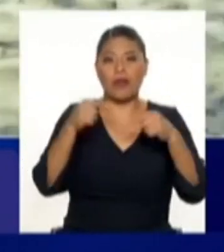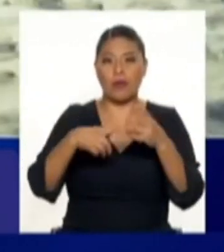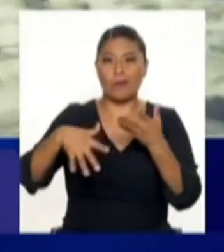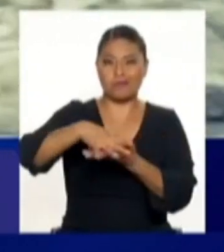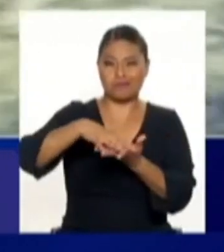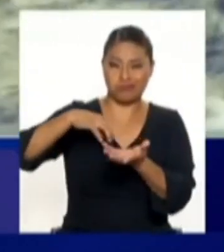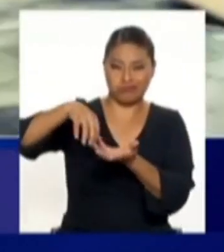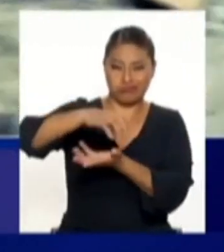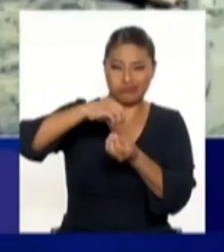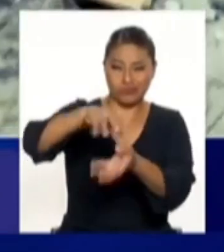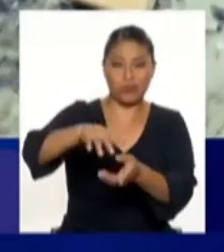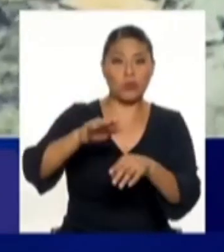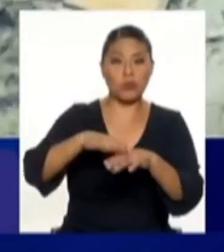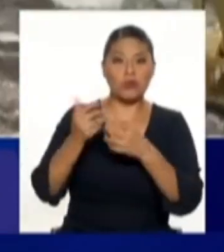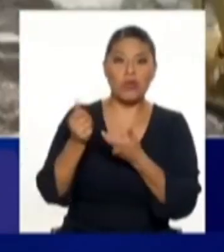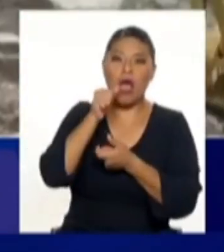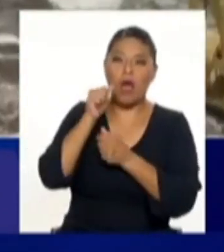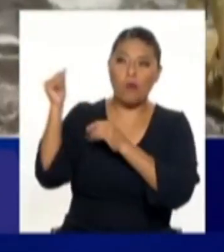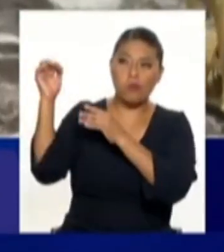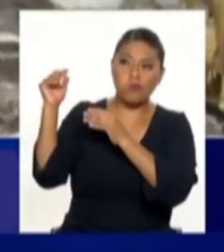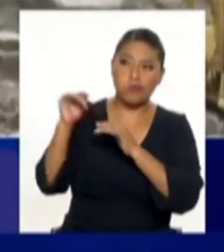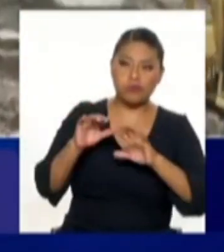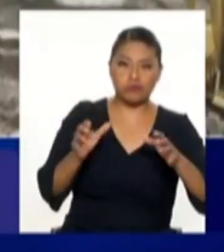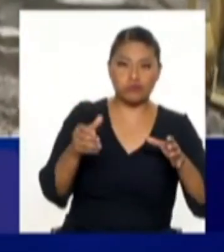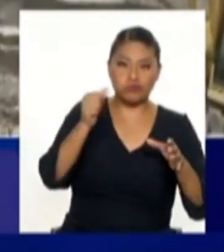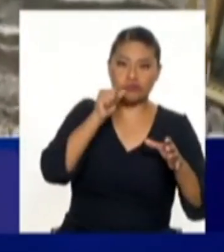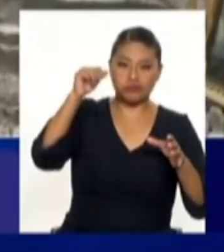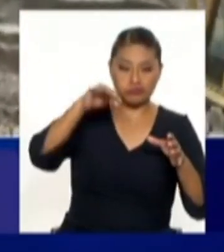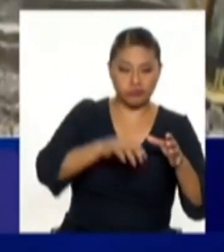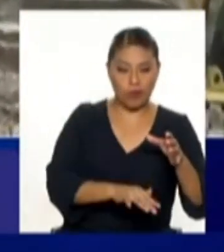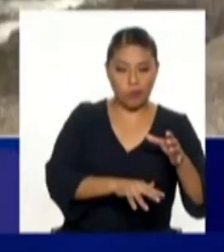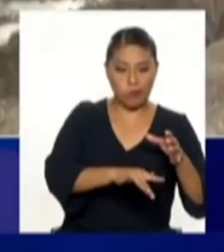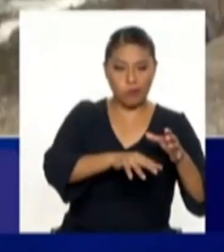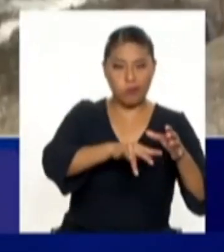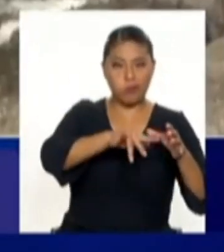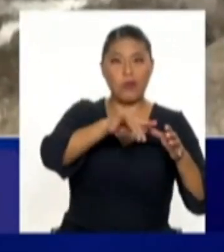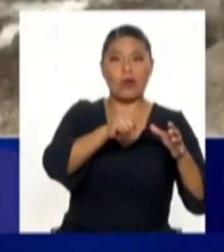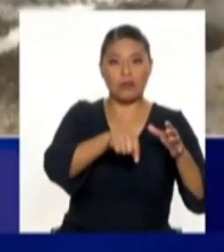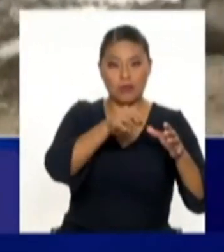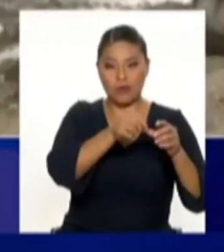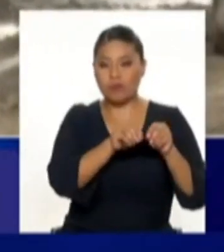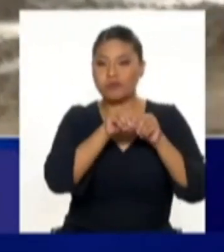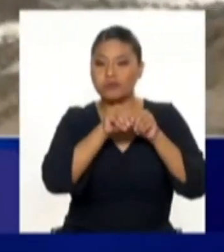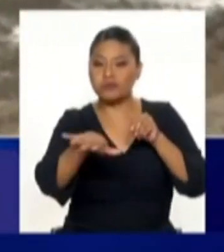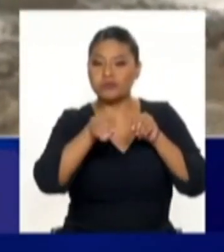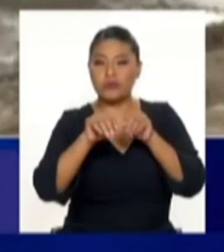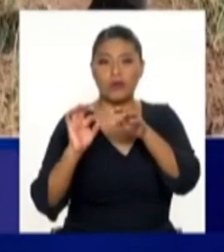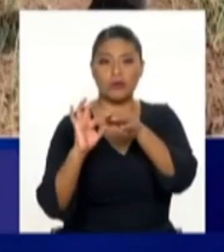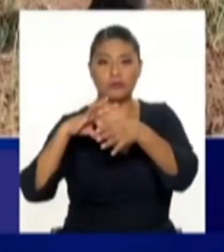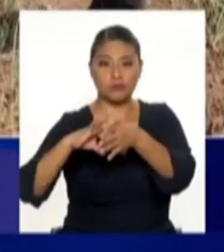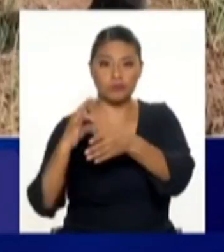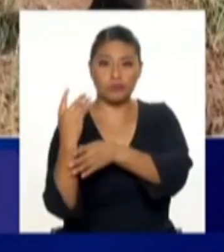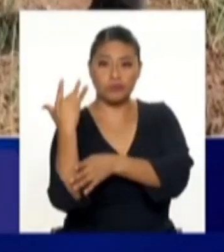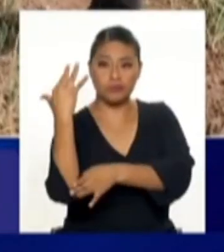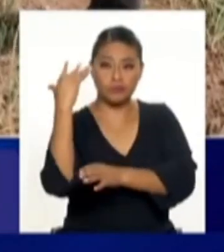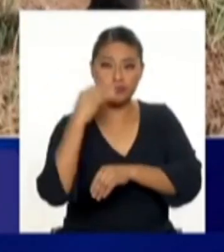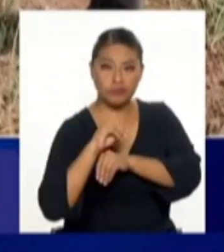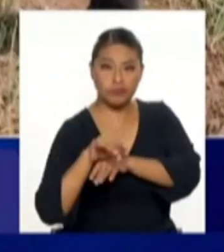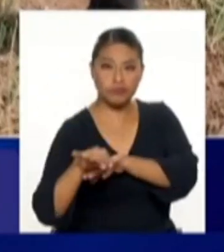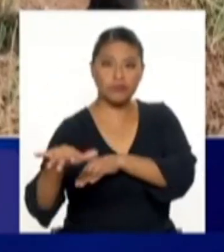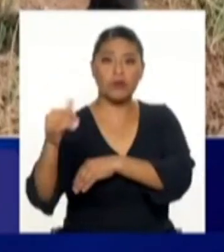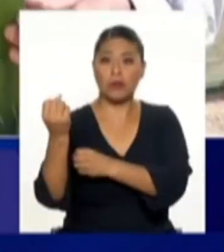destrucción, tuviésemos 10 mil, 20 mil hectáreas irrigadas con riego presurizado por medio del PCI. O sea,